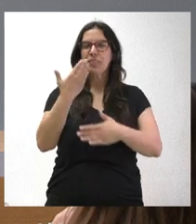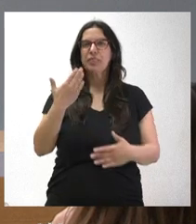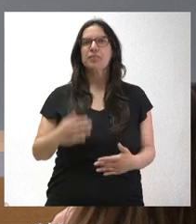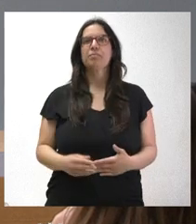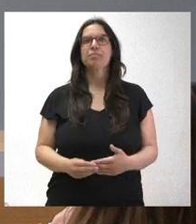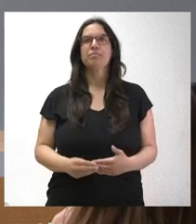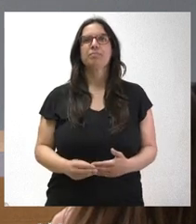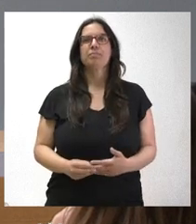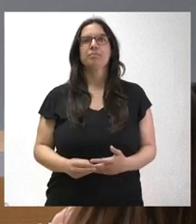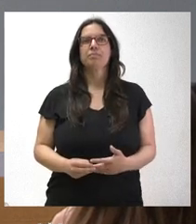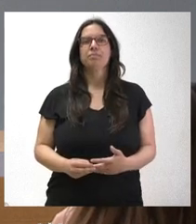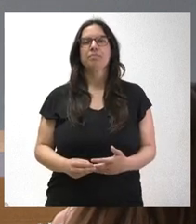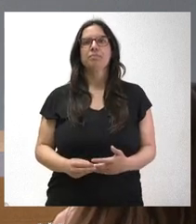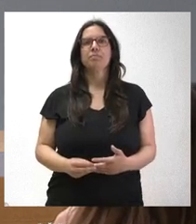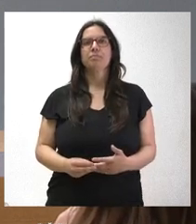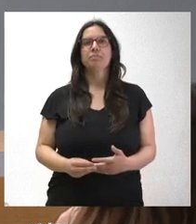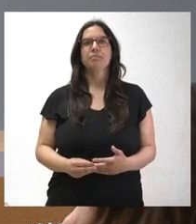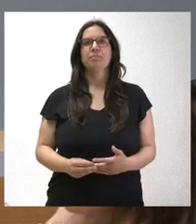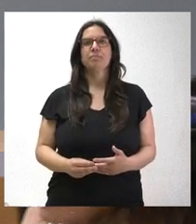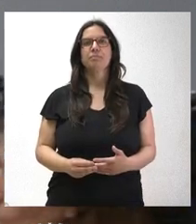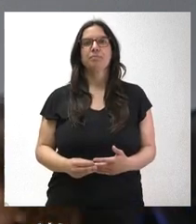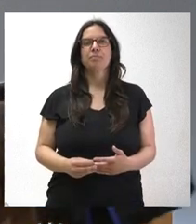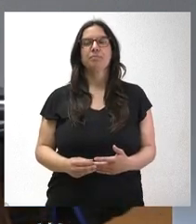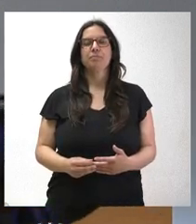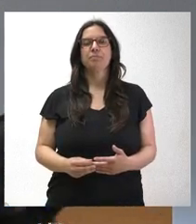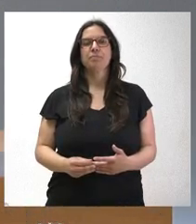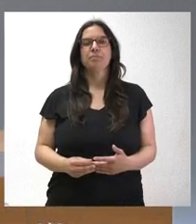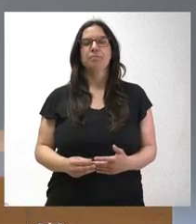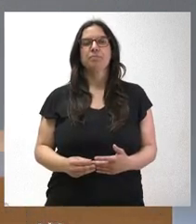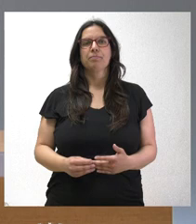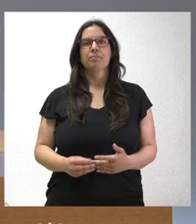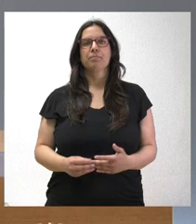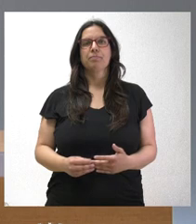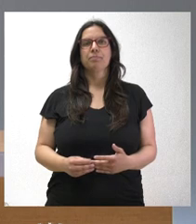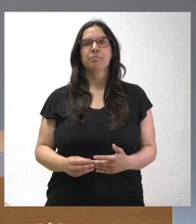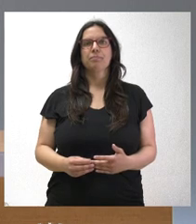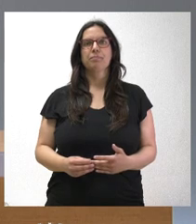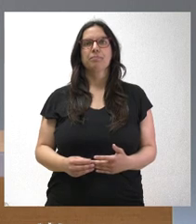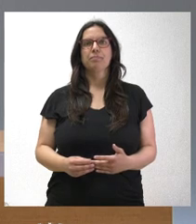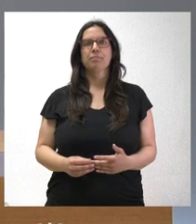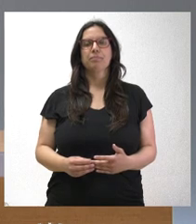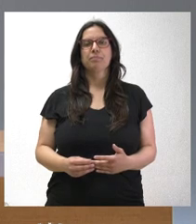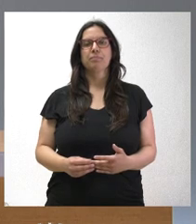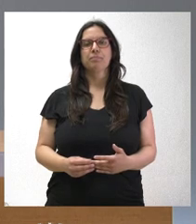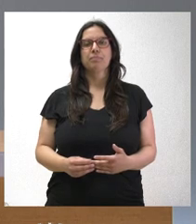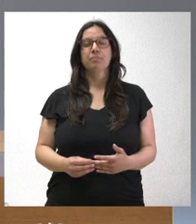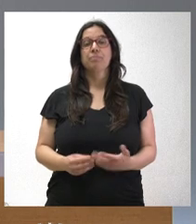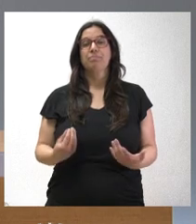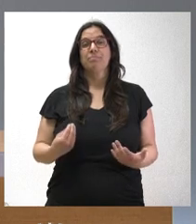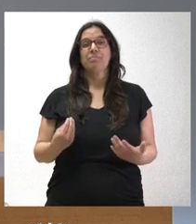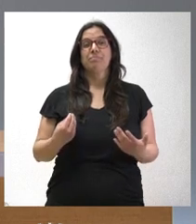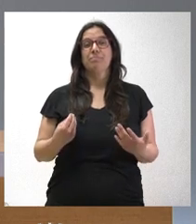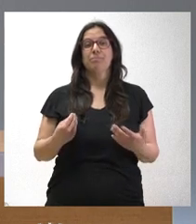Vamos a entregar el dosier, Ana, como siempre, de las notas que se incorporan al